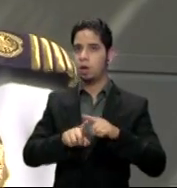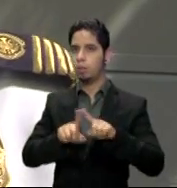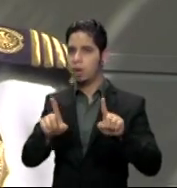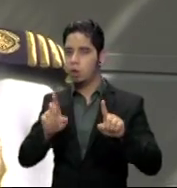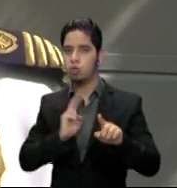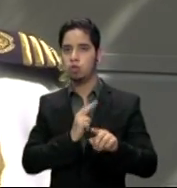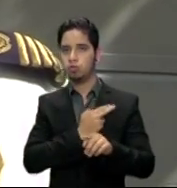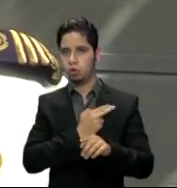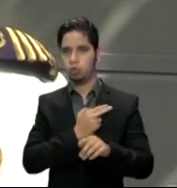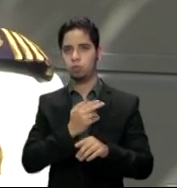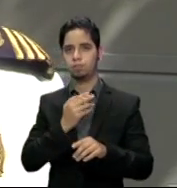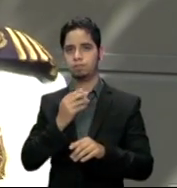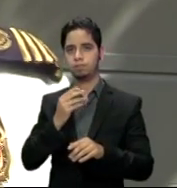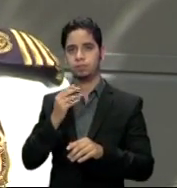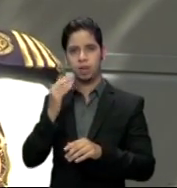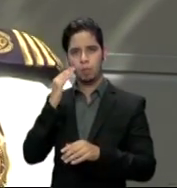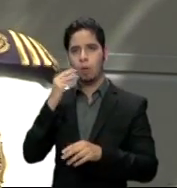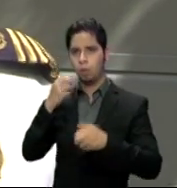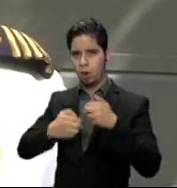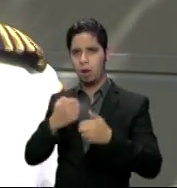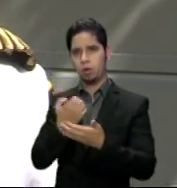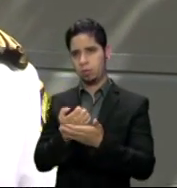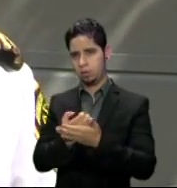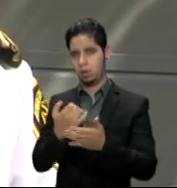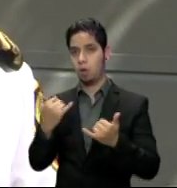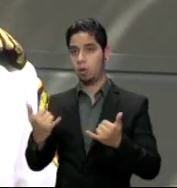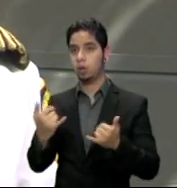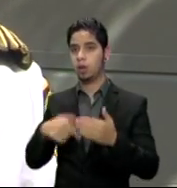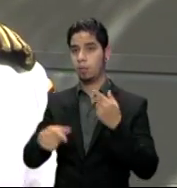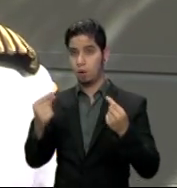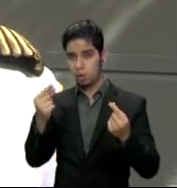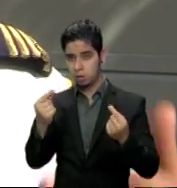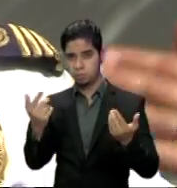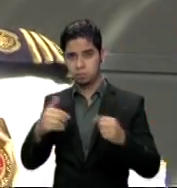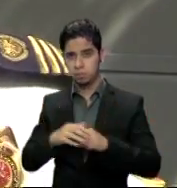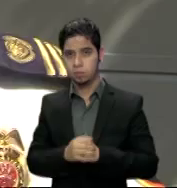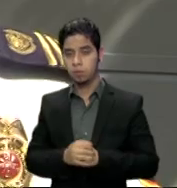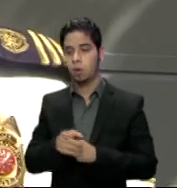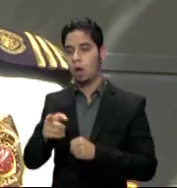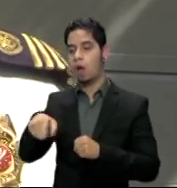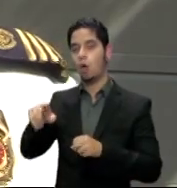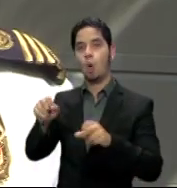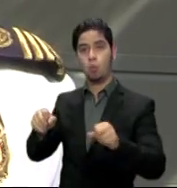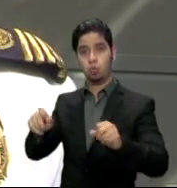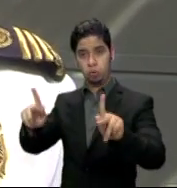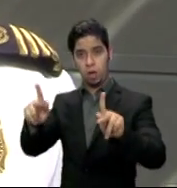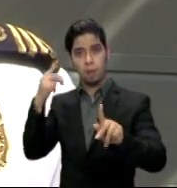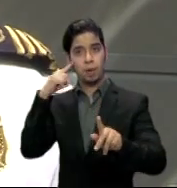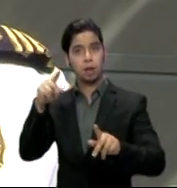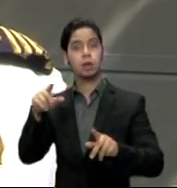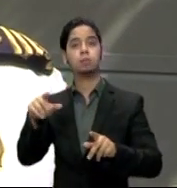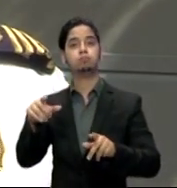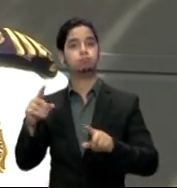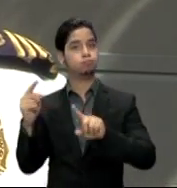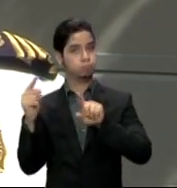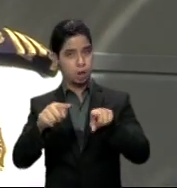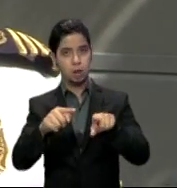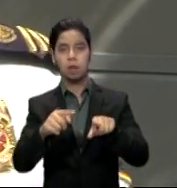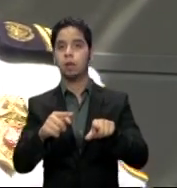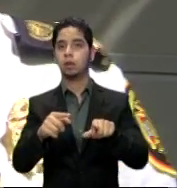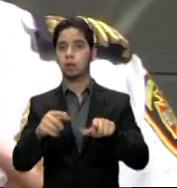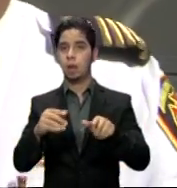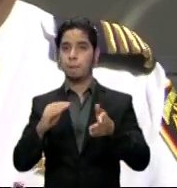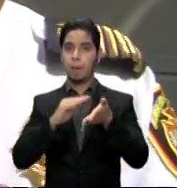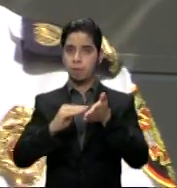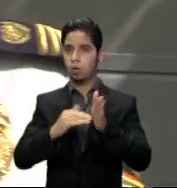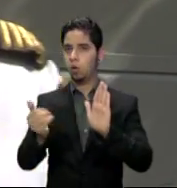coyuntura histórica económica tan difícil, vamos a entonces darles la oportunidad de que renueven su permiso hoy. Y no solamente le estamos